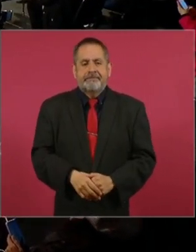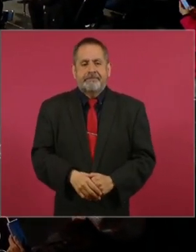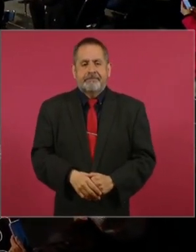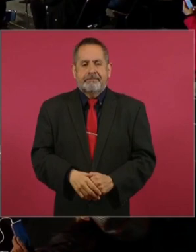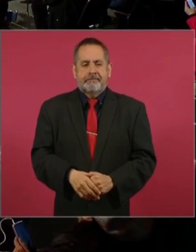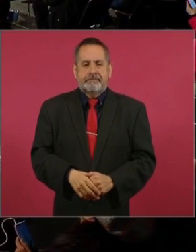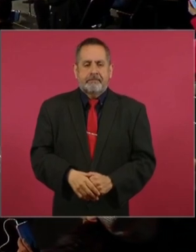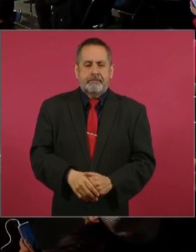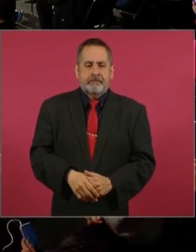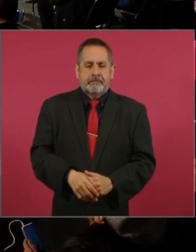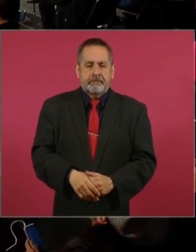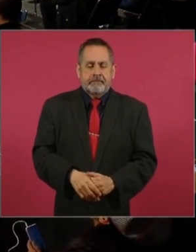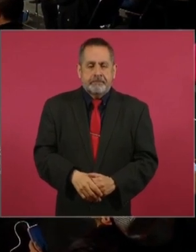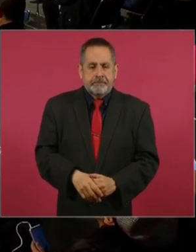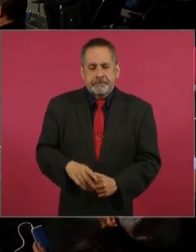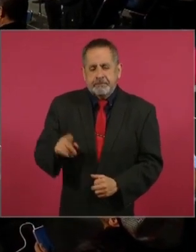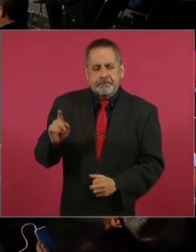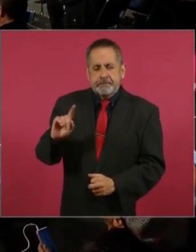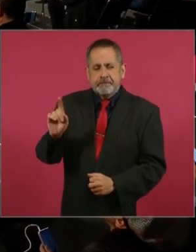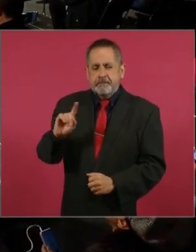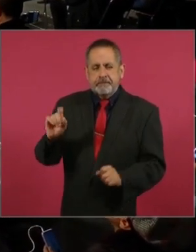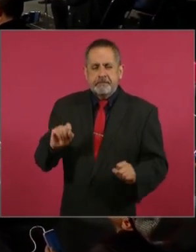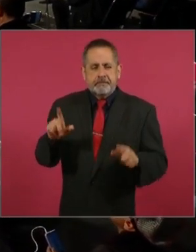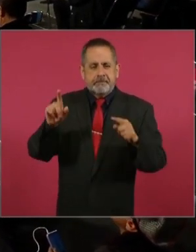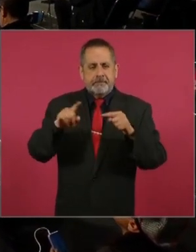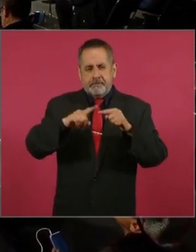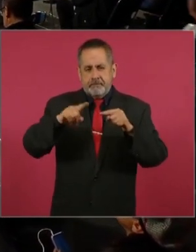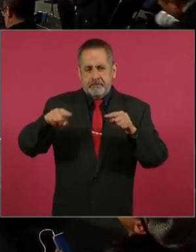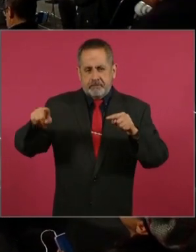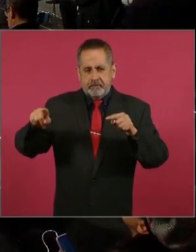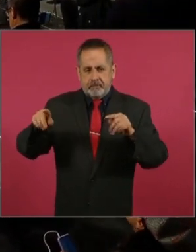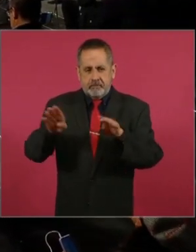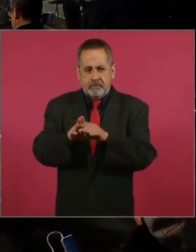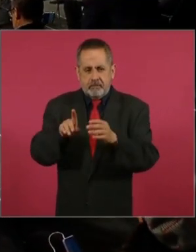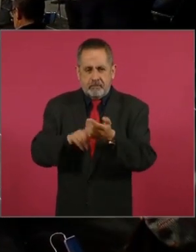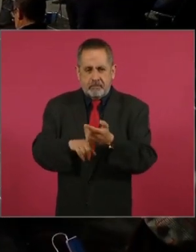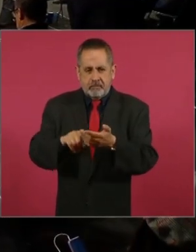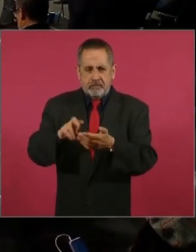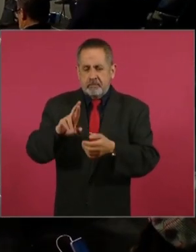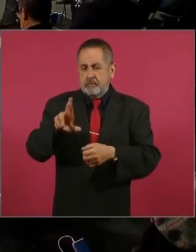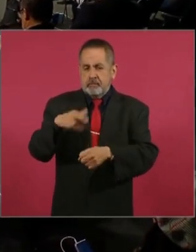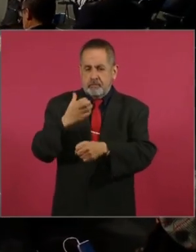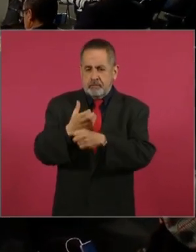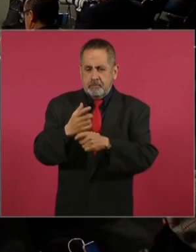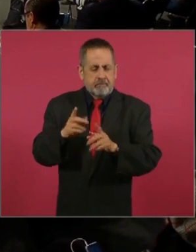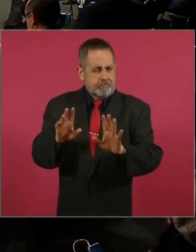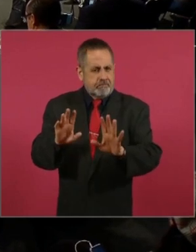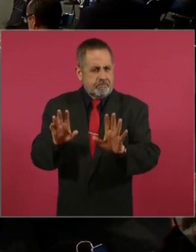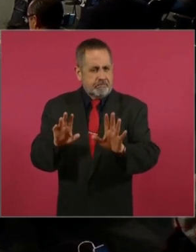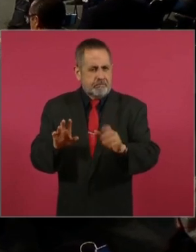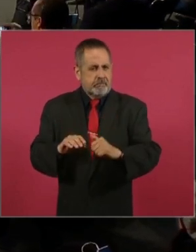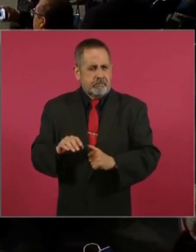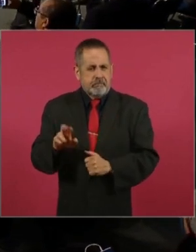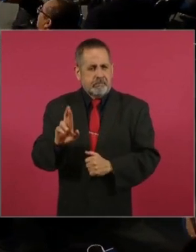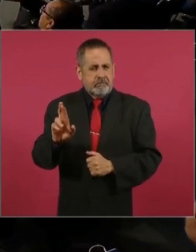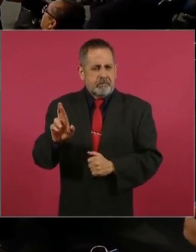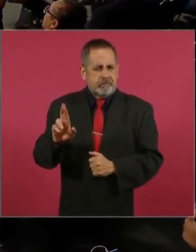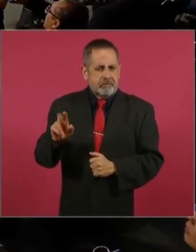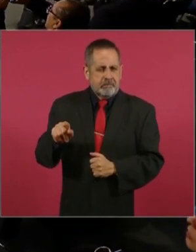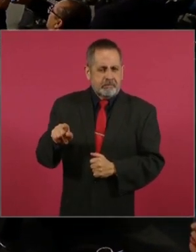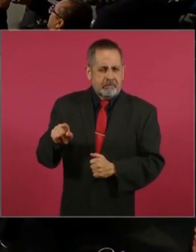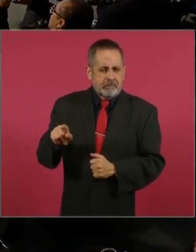No, pero este es… Este es… …Republicanos. …Republicanos. Trump está arriba. Ese es